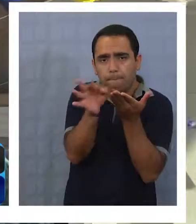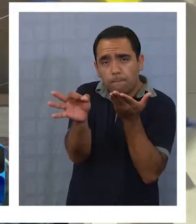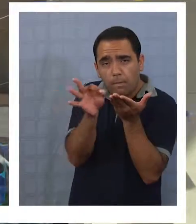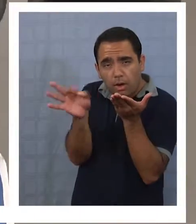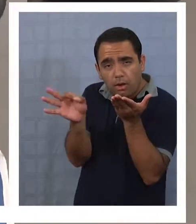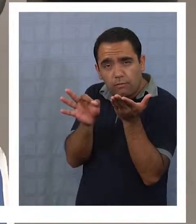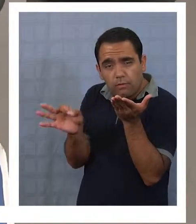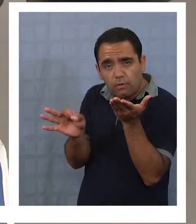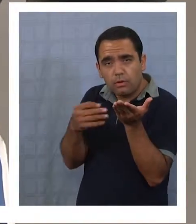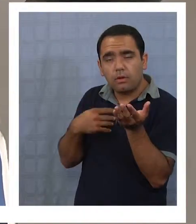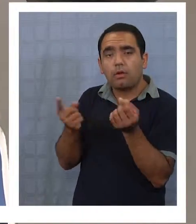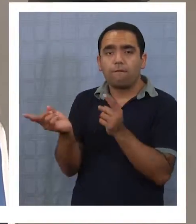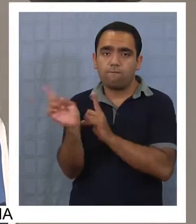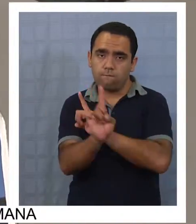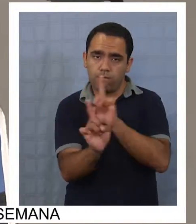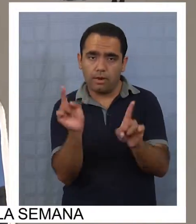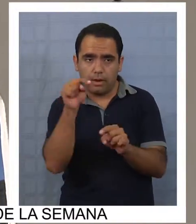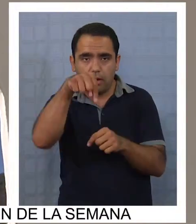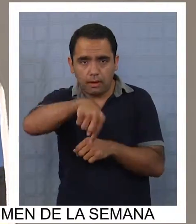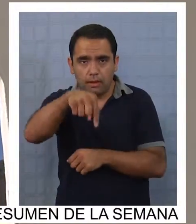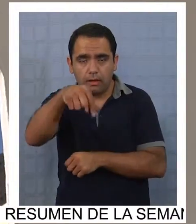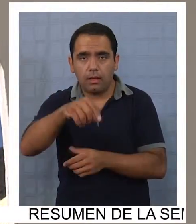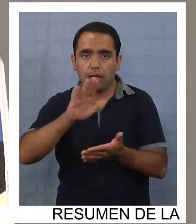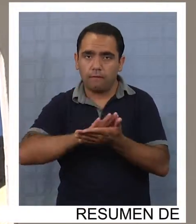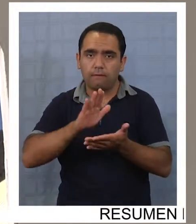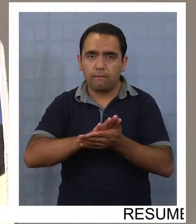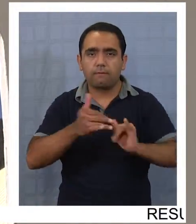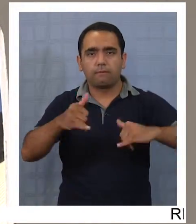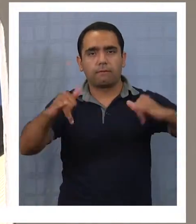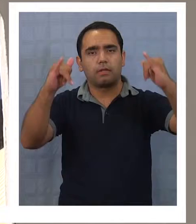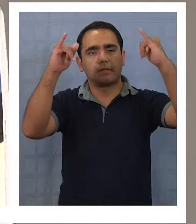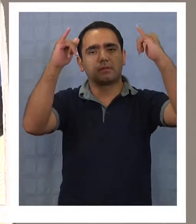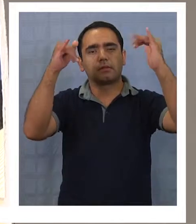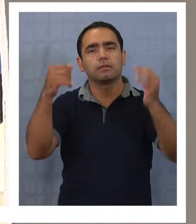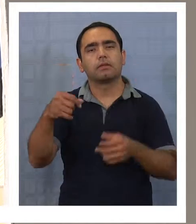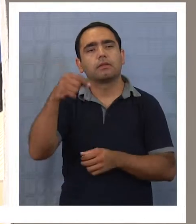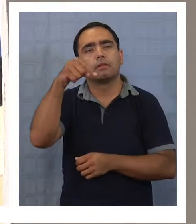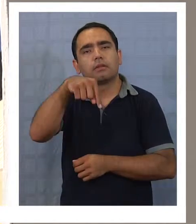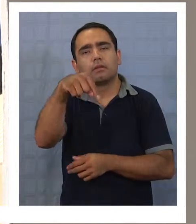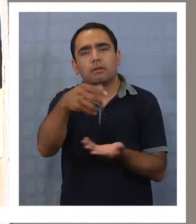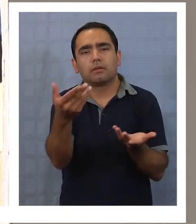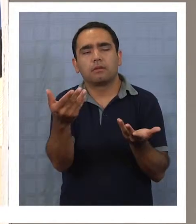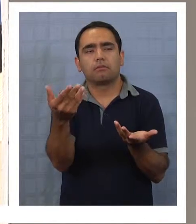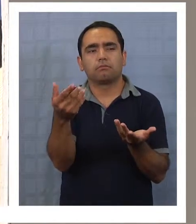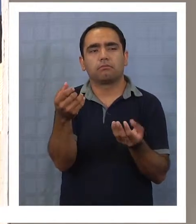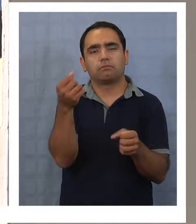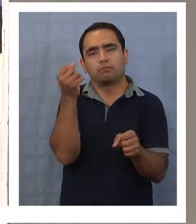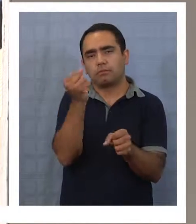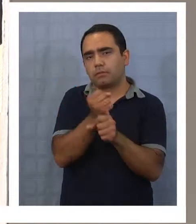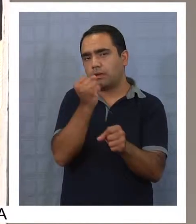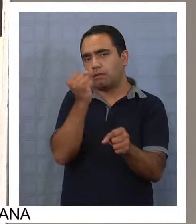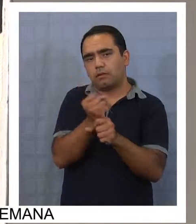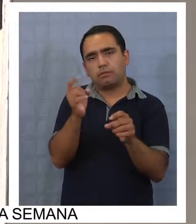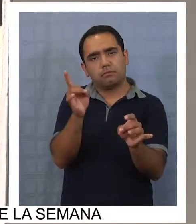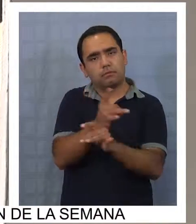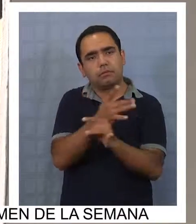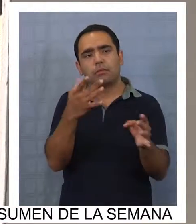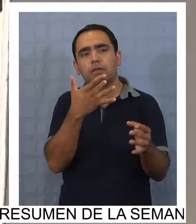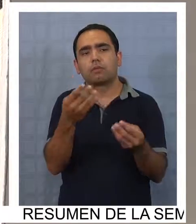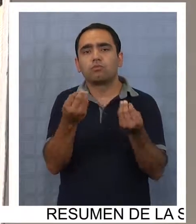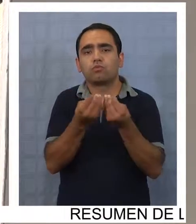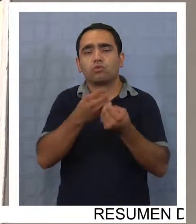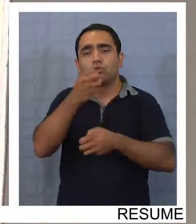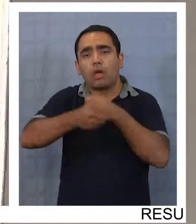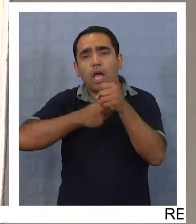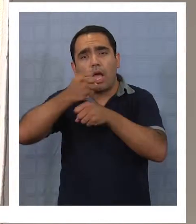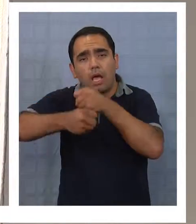venían y realizaban la fiesta. Y ha sido una obra emblemática también porque después de largos